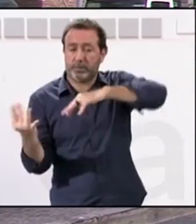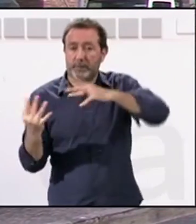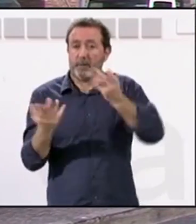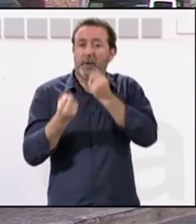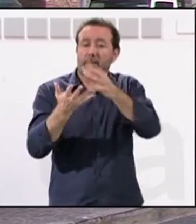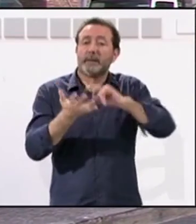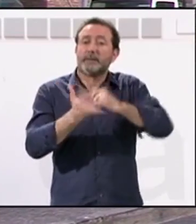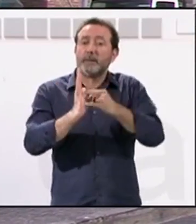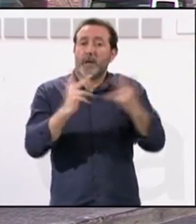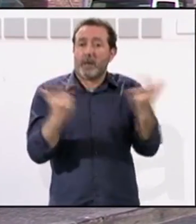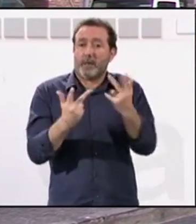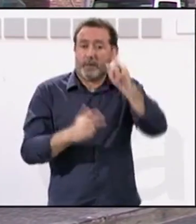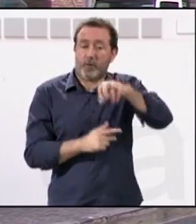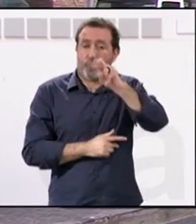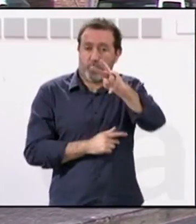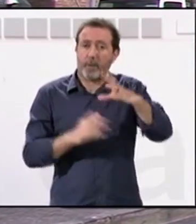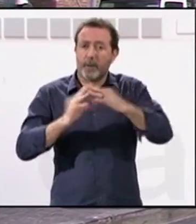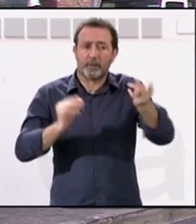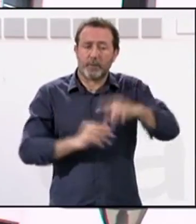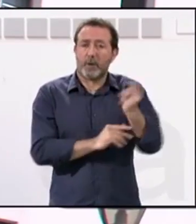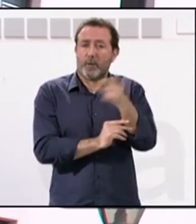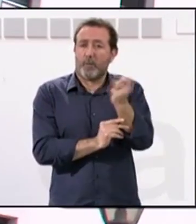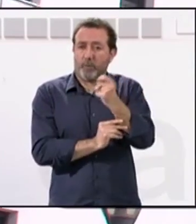de la